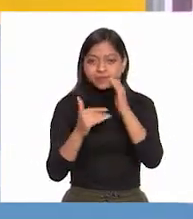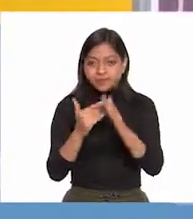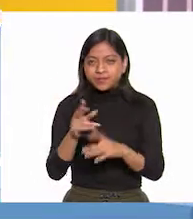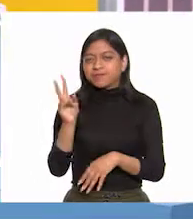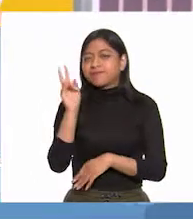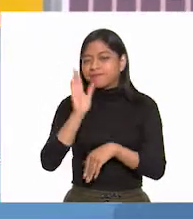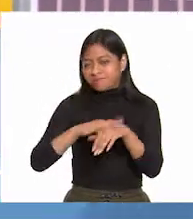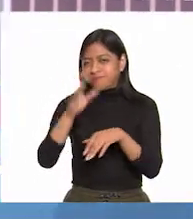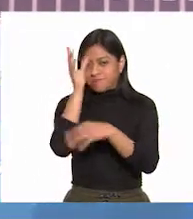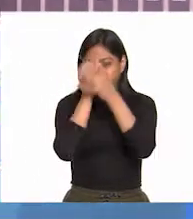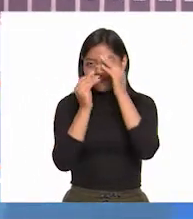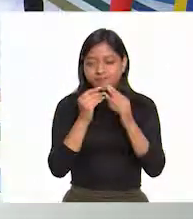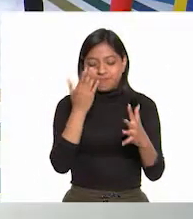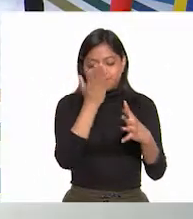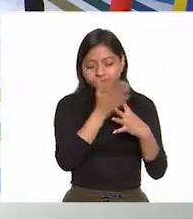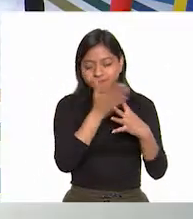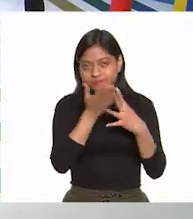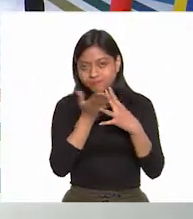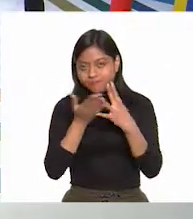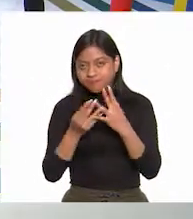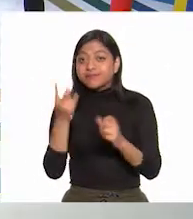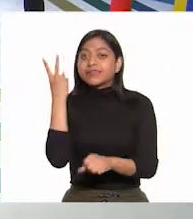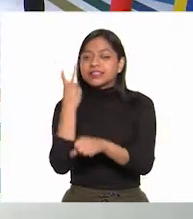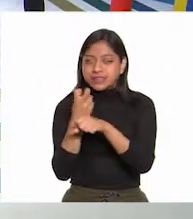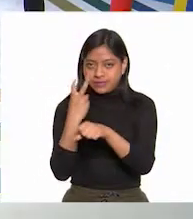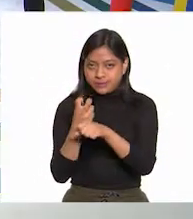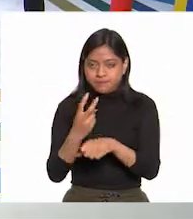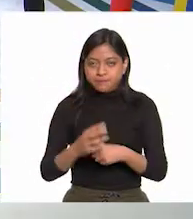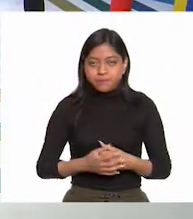veremos la segunda etapa. Perfecto.